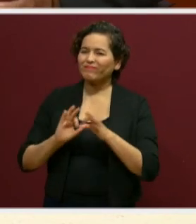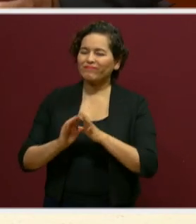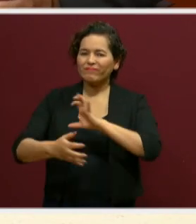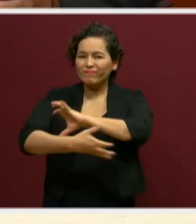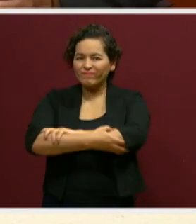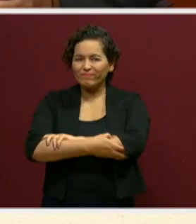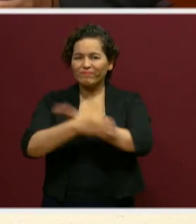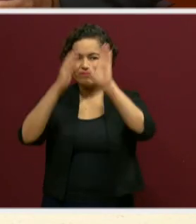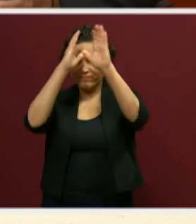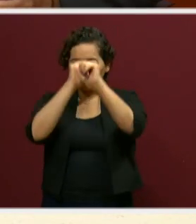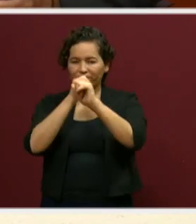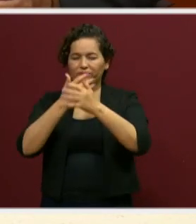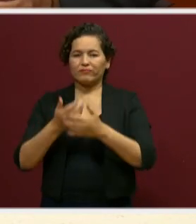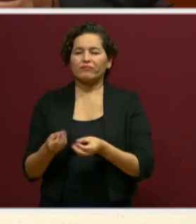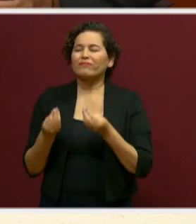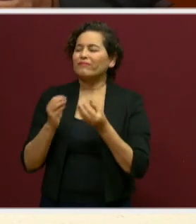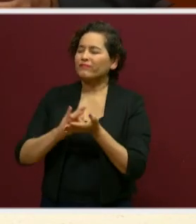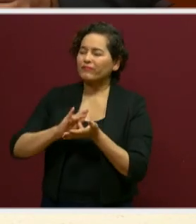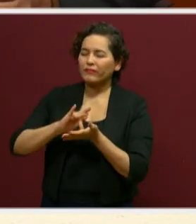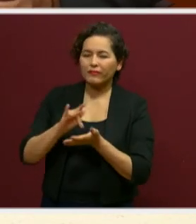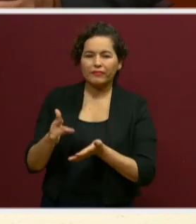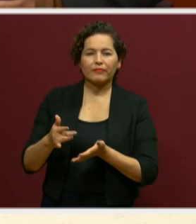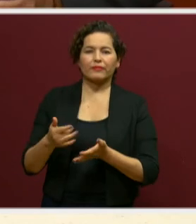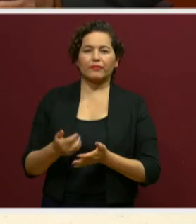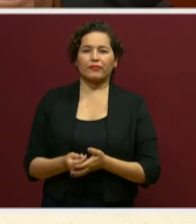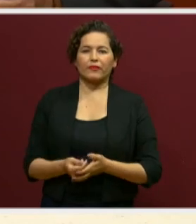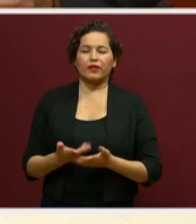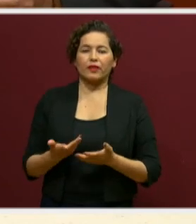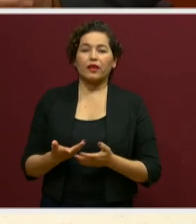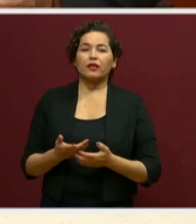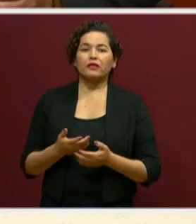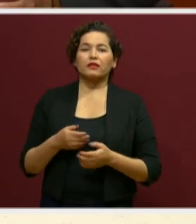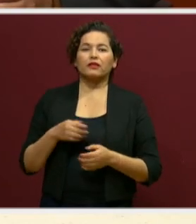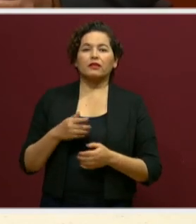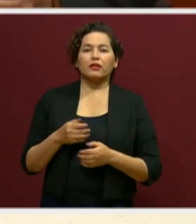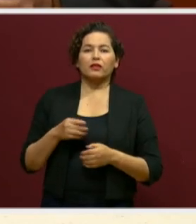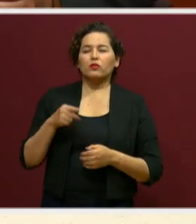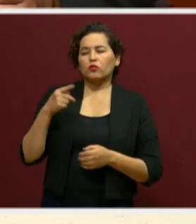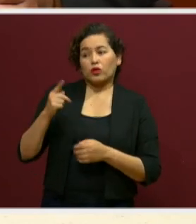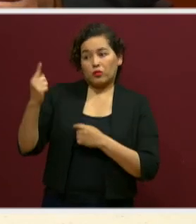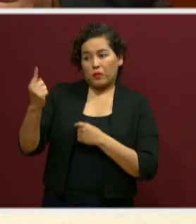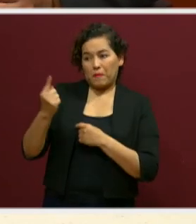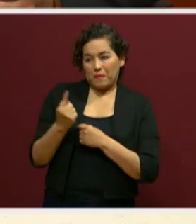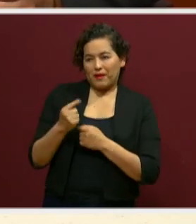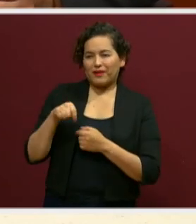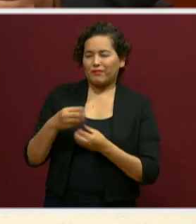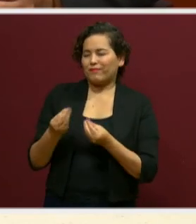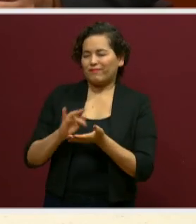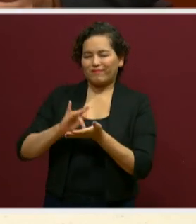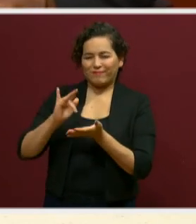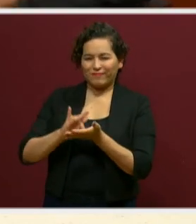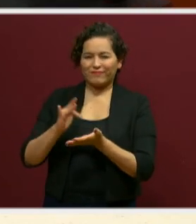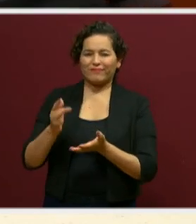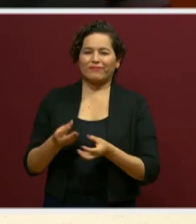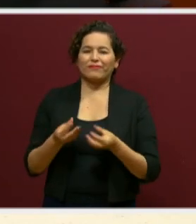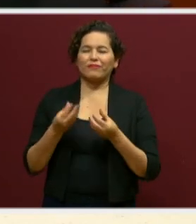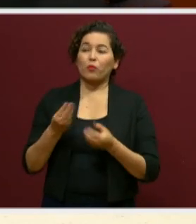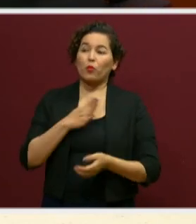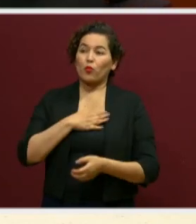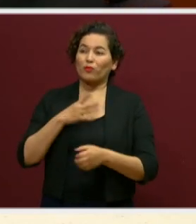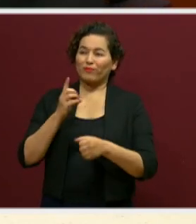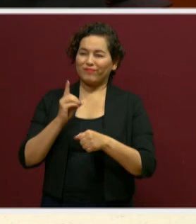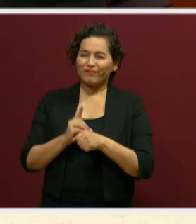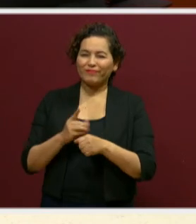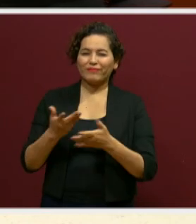comunitario. Como siempre, le agradecemos muchísimo, secretario y militón Luzano Pérez, su presencia en el programa. Muchas gracias. Muchas gracias, Gaby. Que tenga muy buen